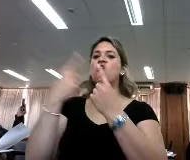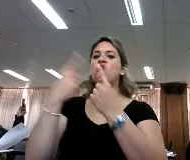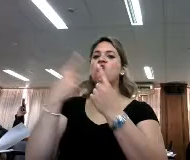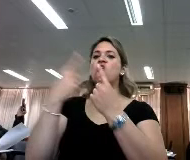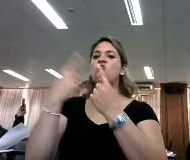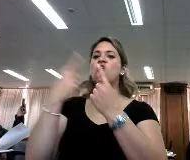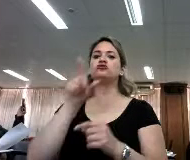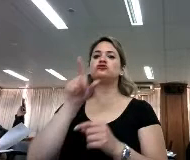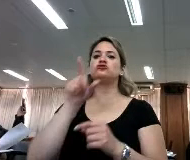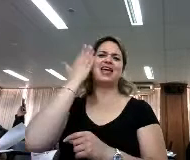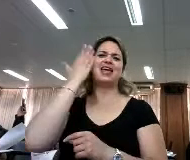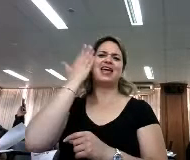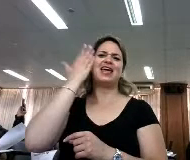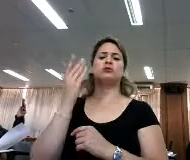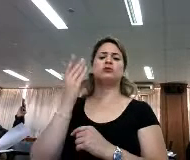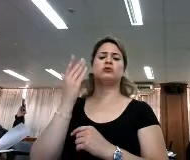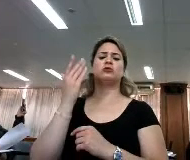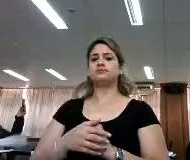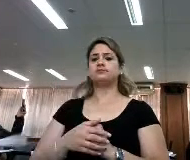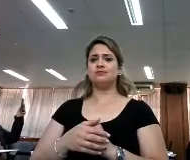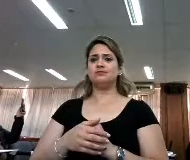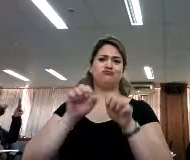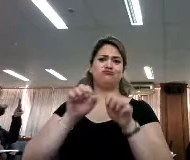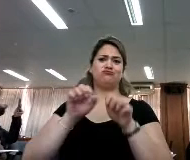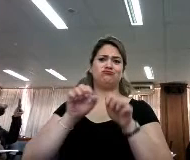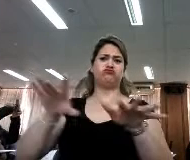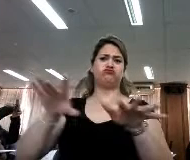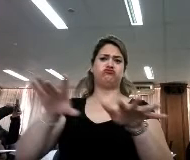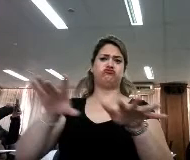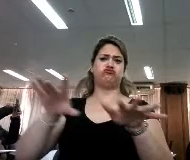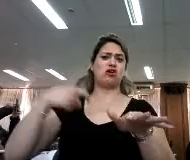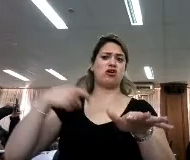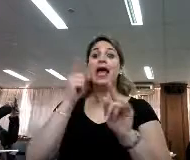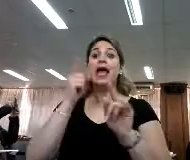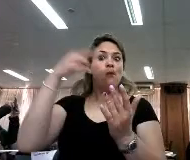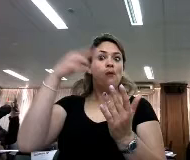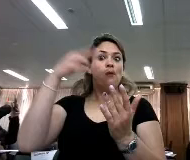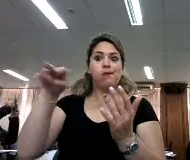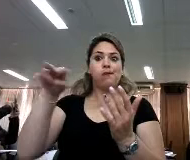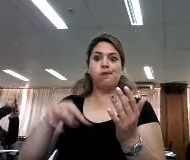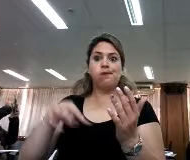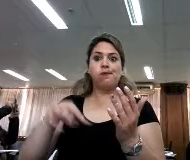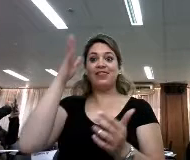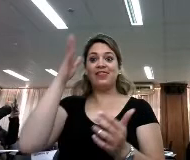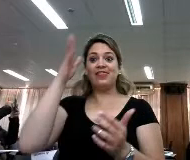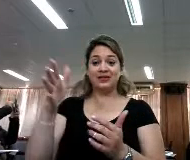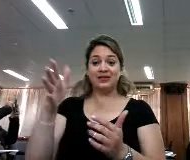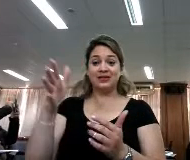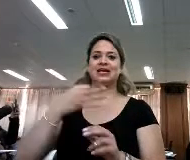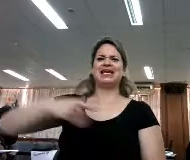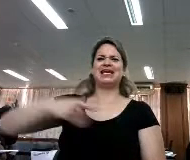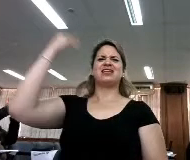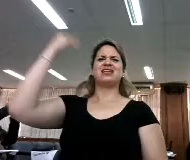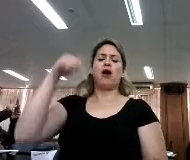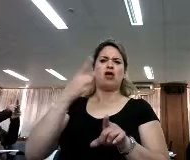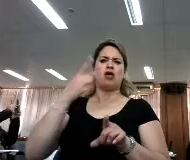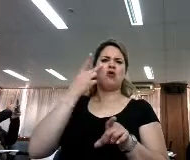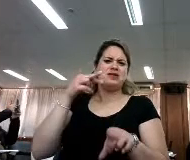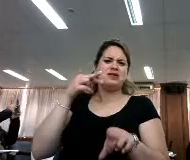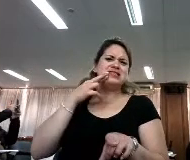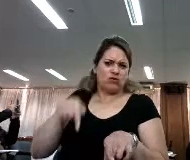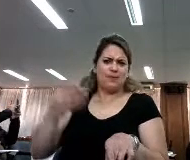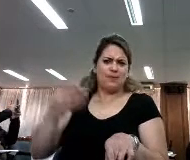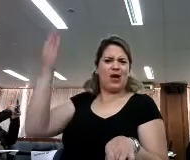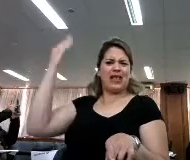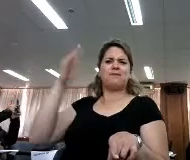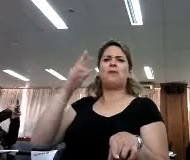redes sociales, aquí también se lee mucho, hace algunos años, estamos en 2019, por ahí de